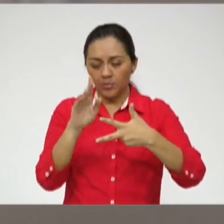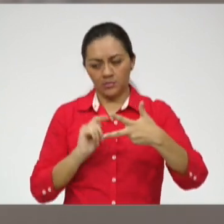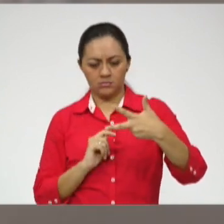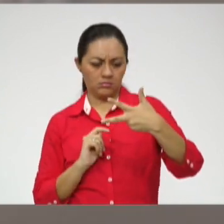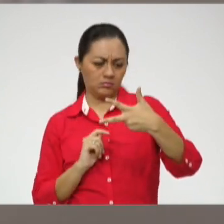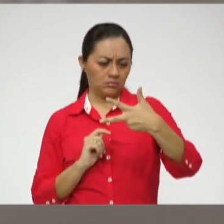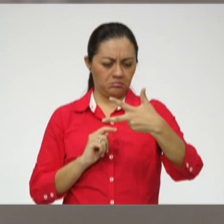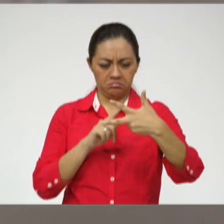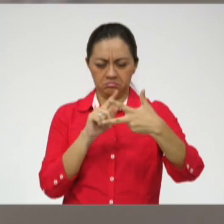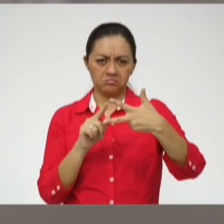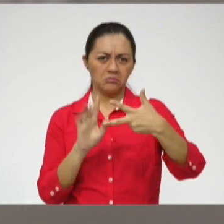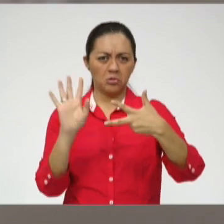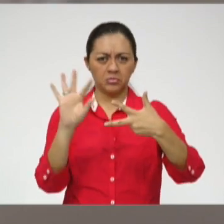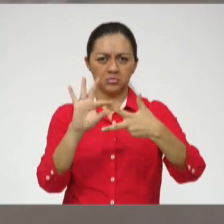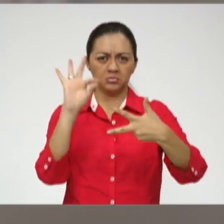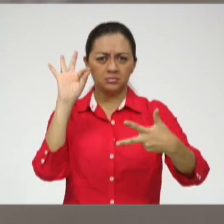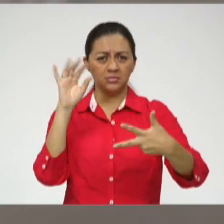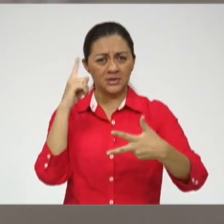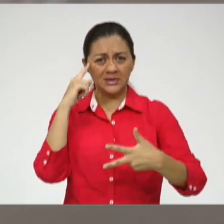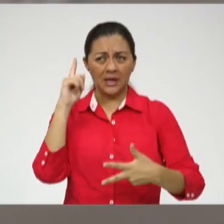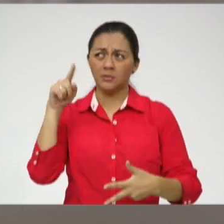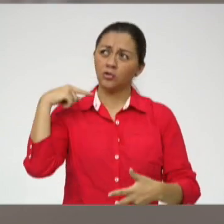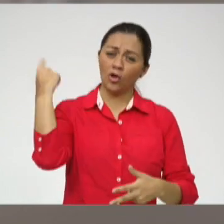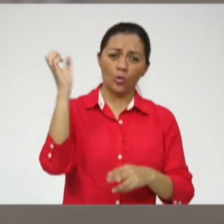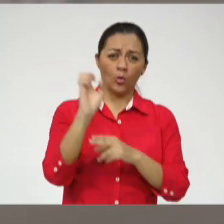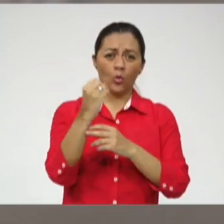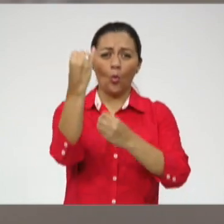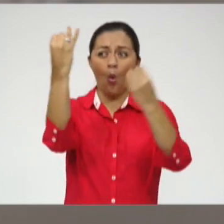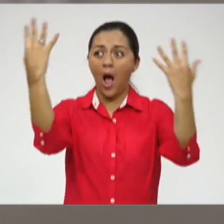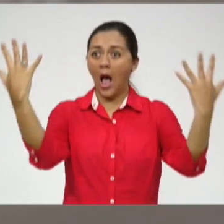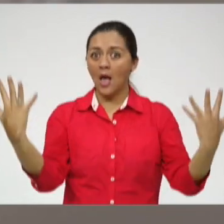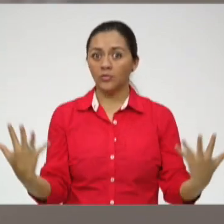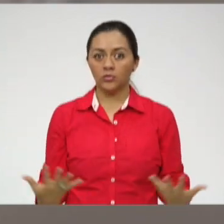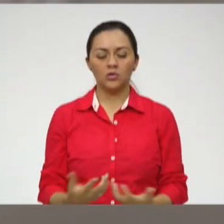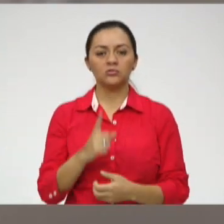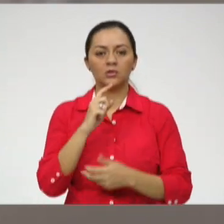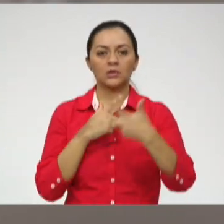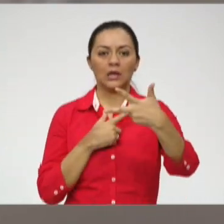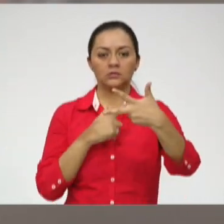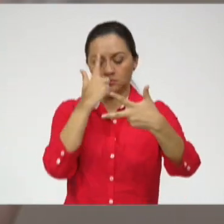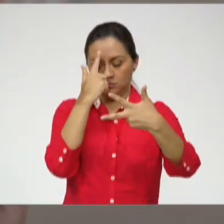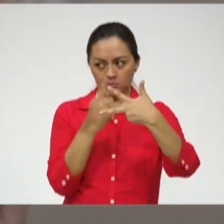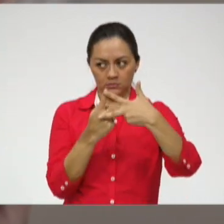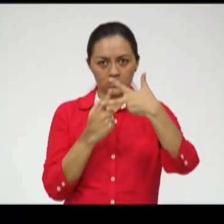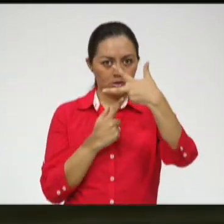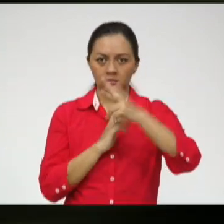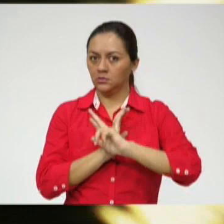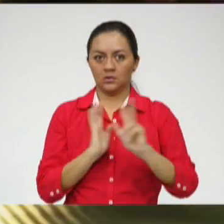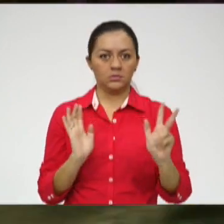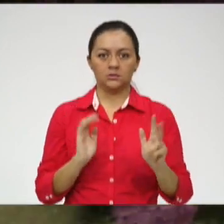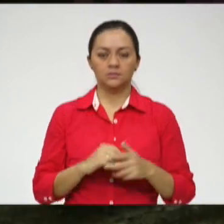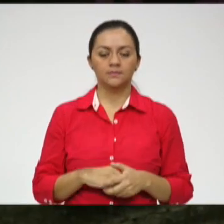¿saben cuántas carreras hay en el país? Cientos, hasta miles. Pero escogieron tres.